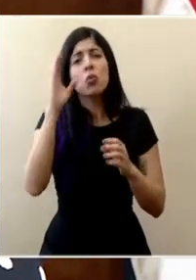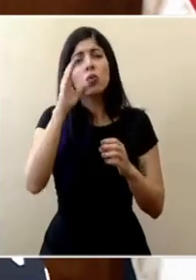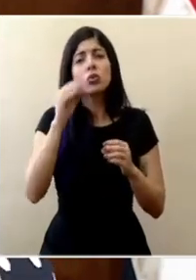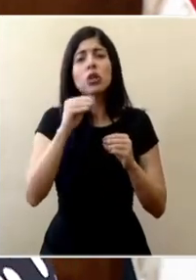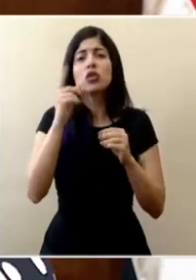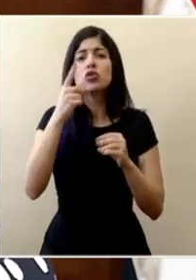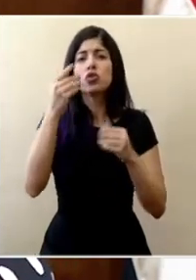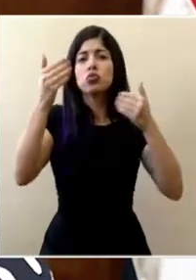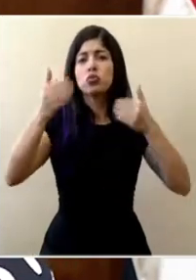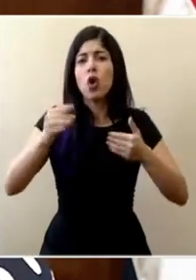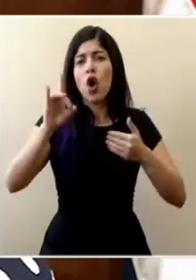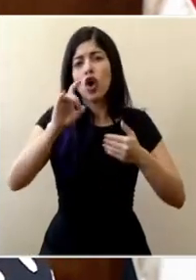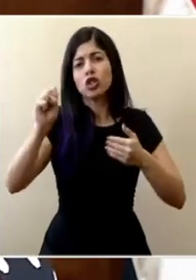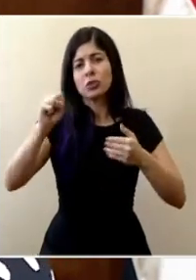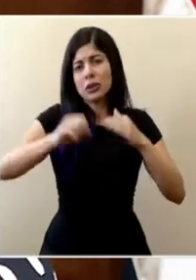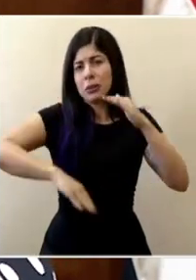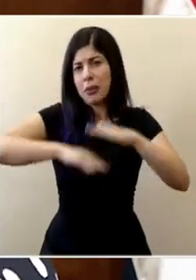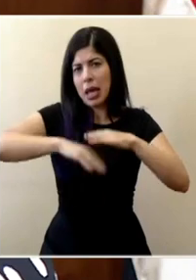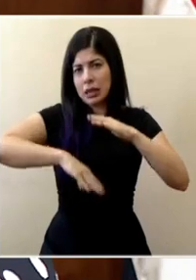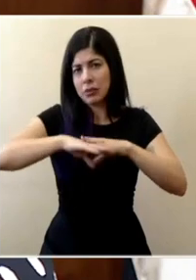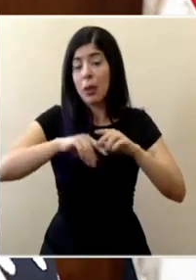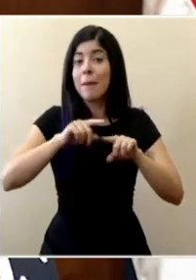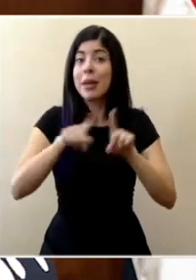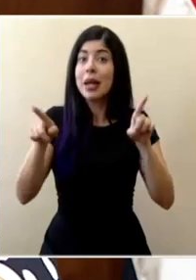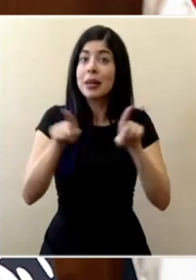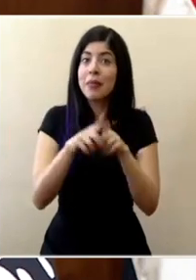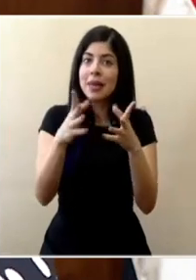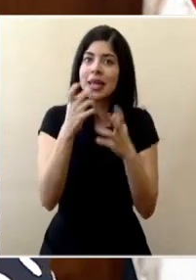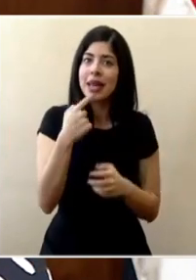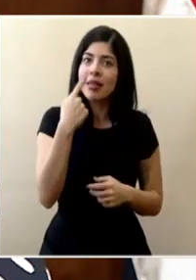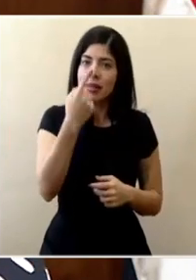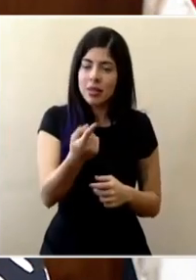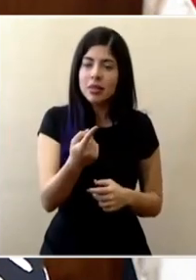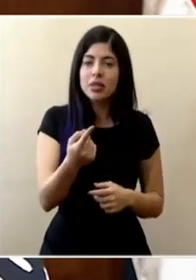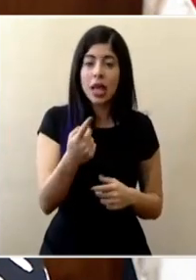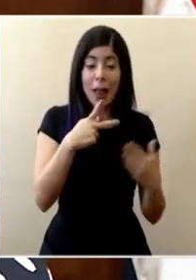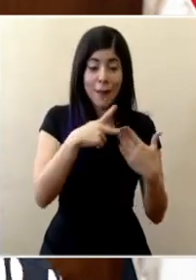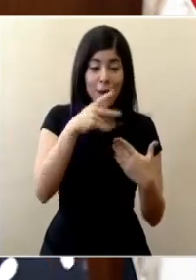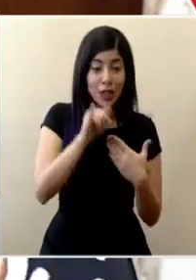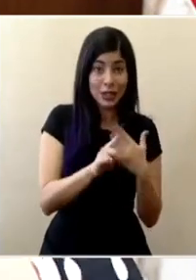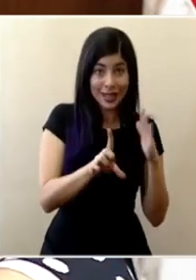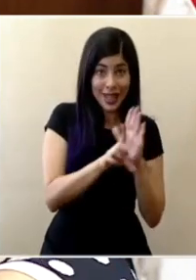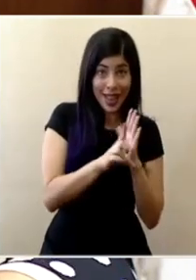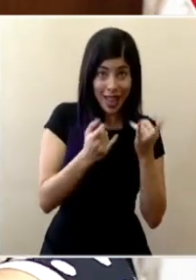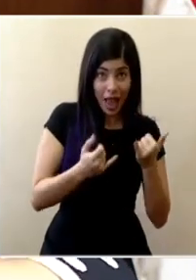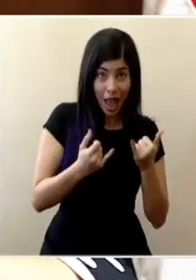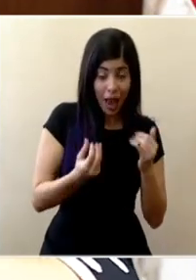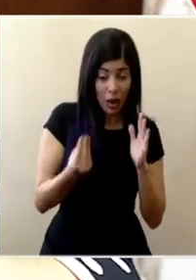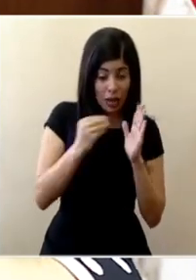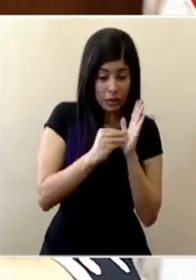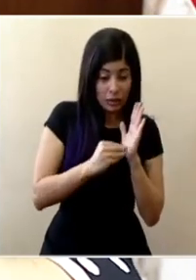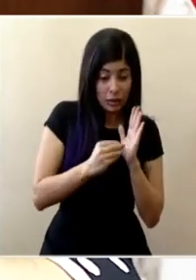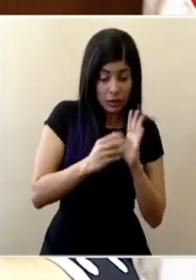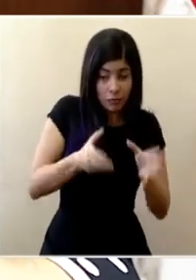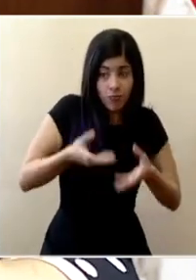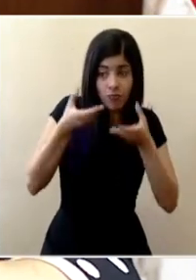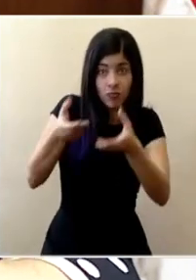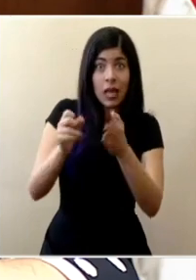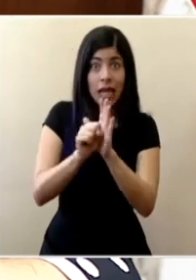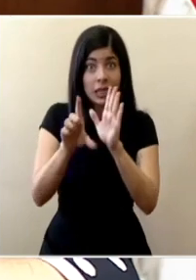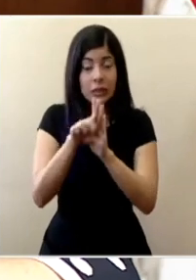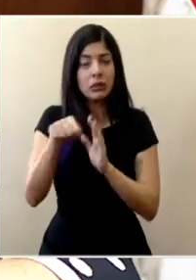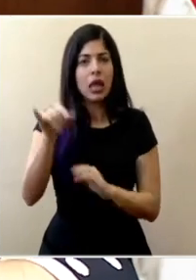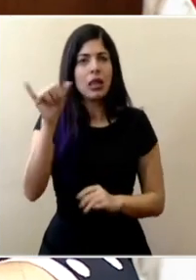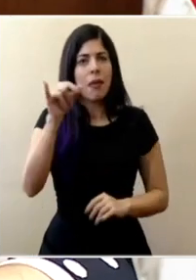de 8 meses para poder hacerlo pero también quisiera decir que en la lógica de los proyectos de ley que vamos a incorporar en la asamblea legislativa